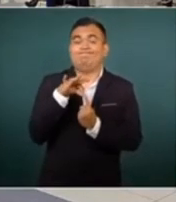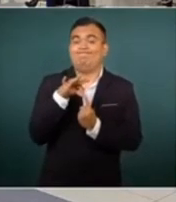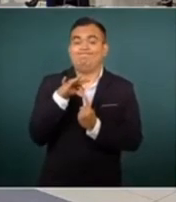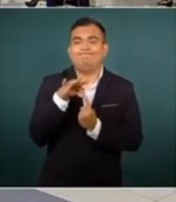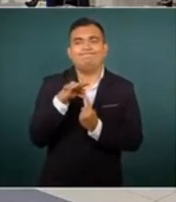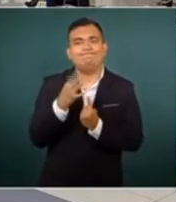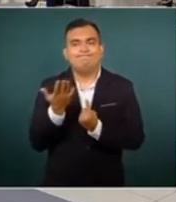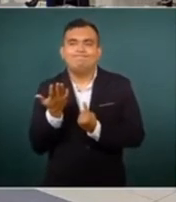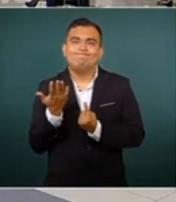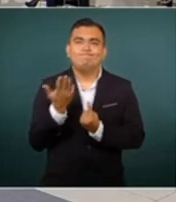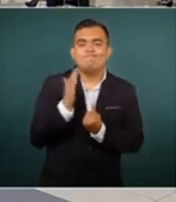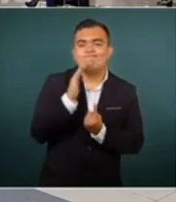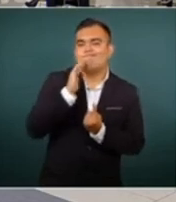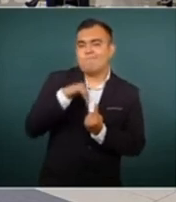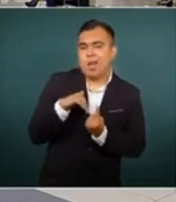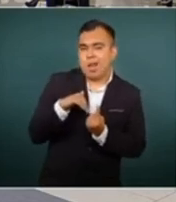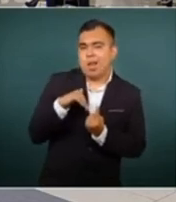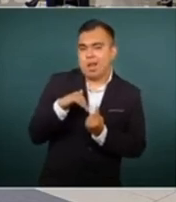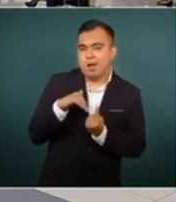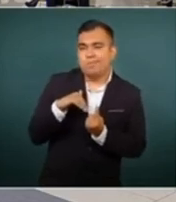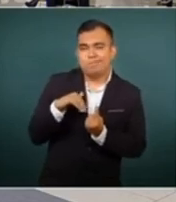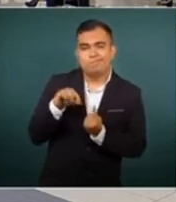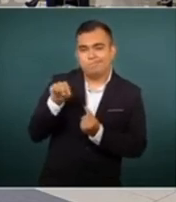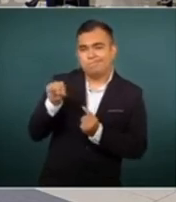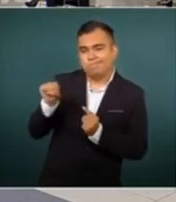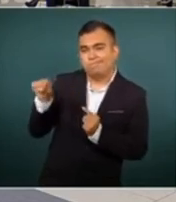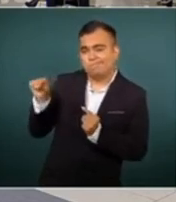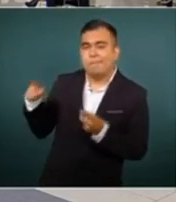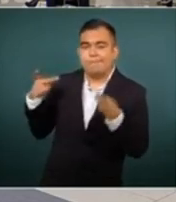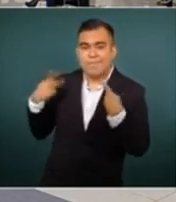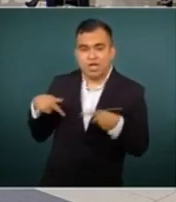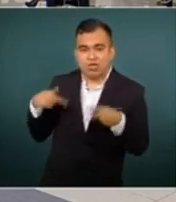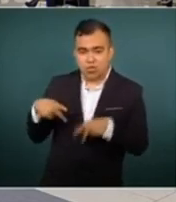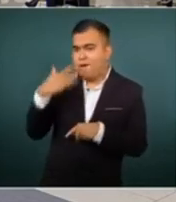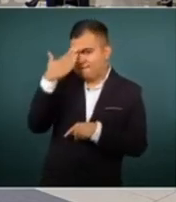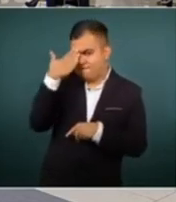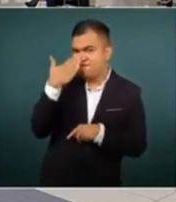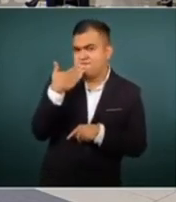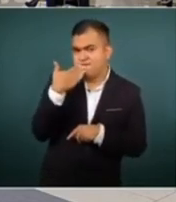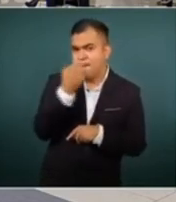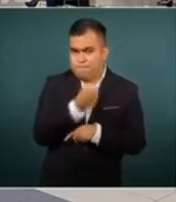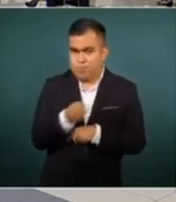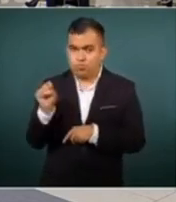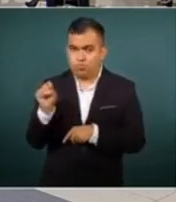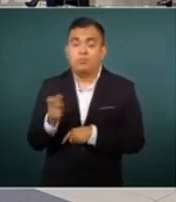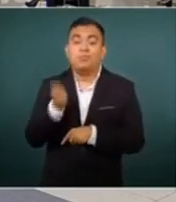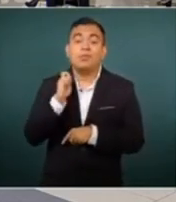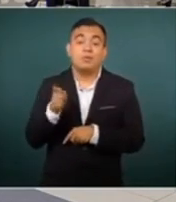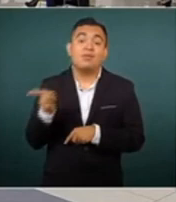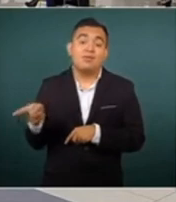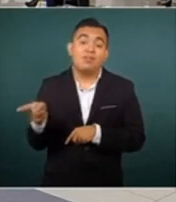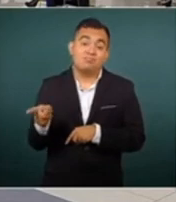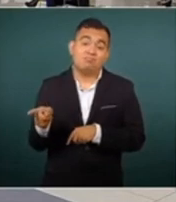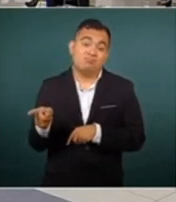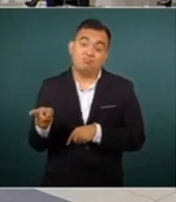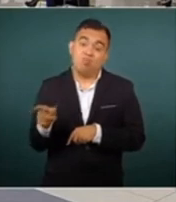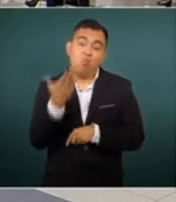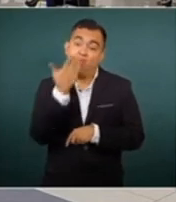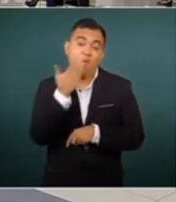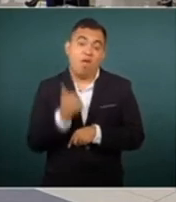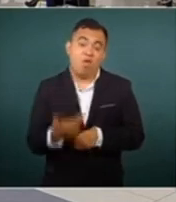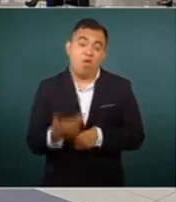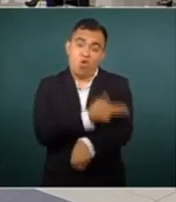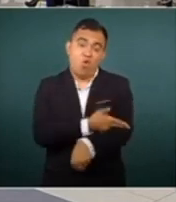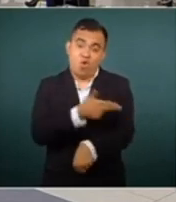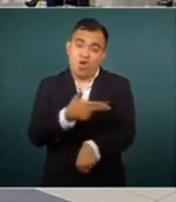a tan famosos personajes es su falta de honestidad política e